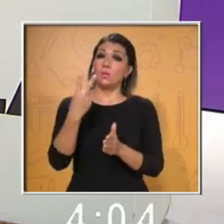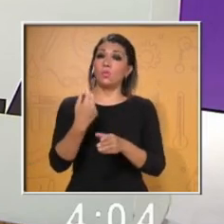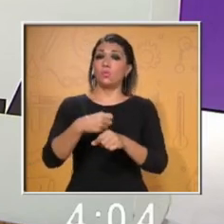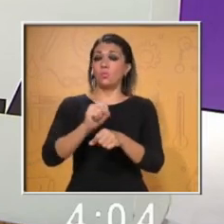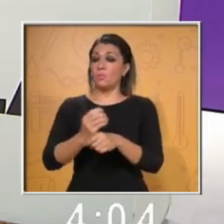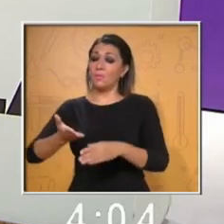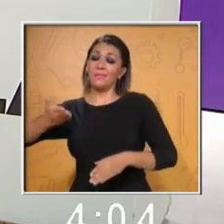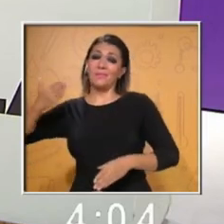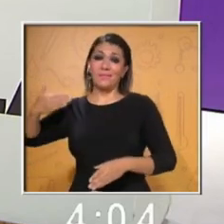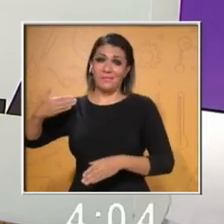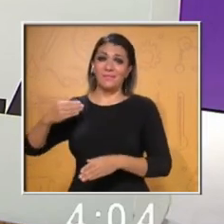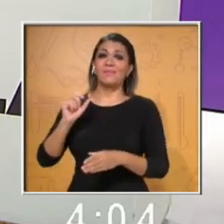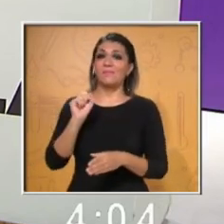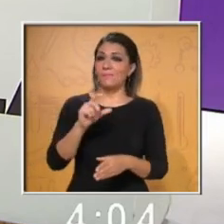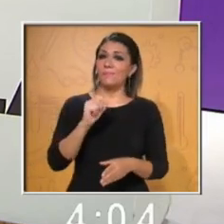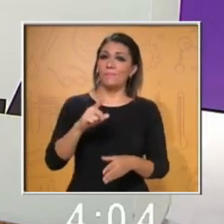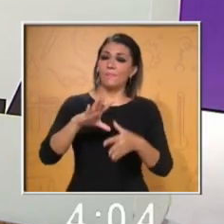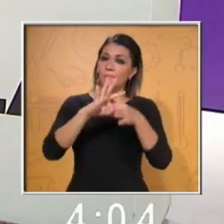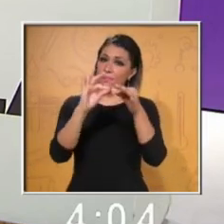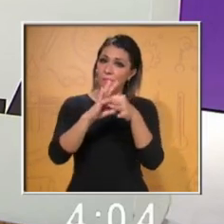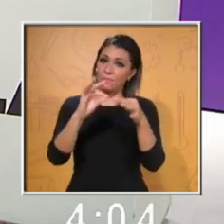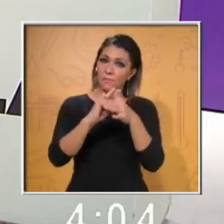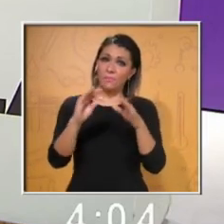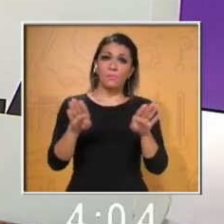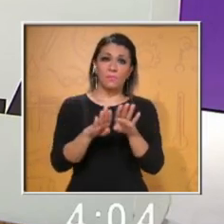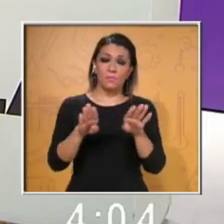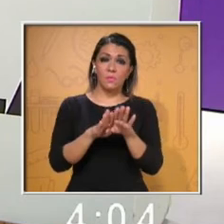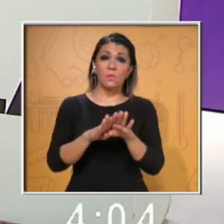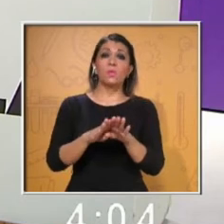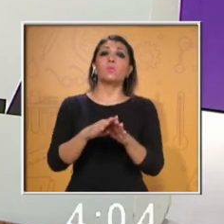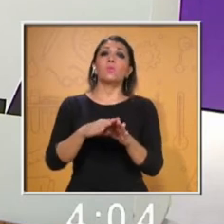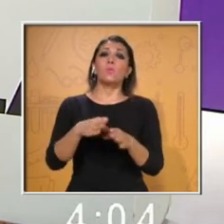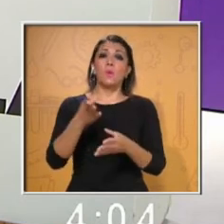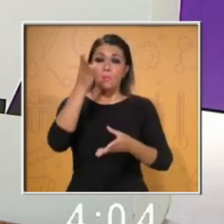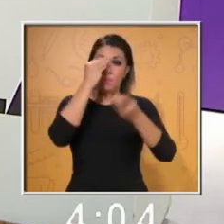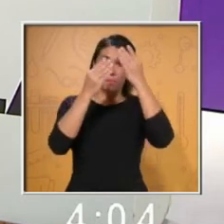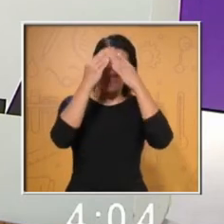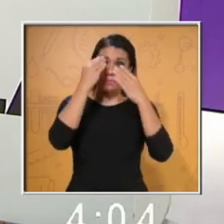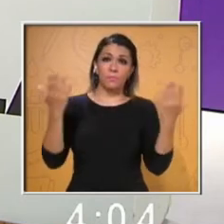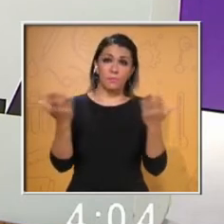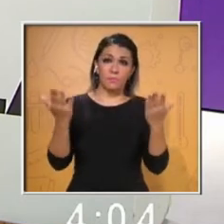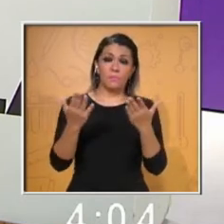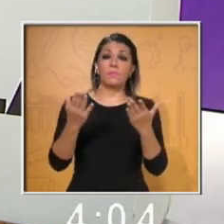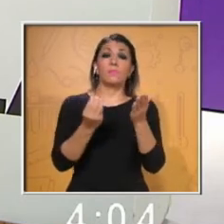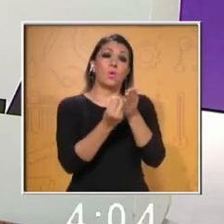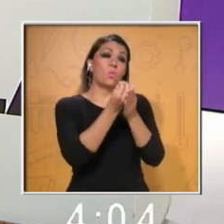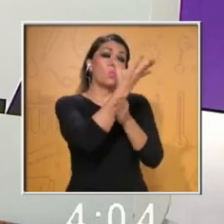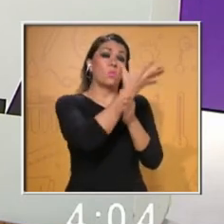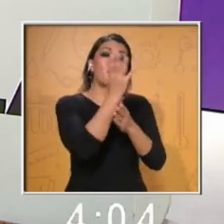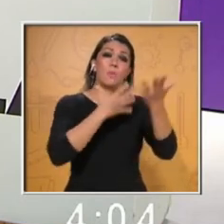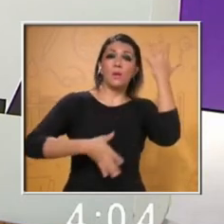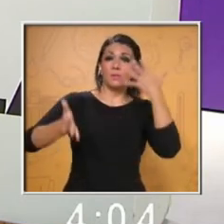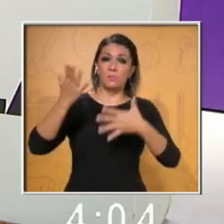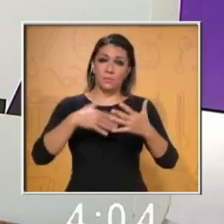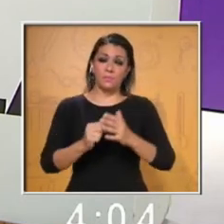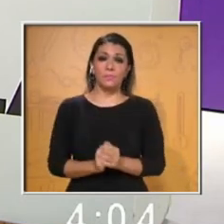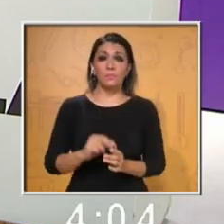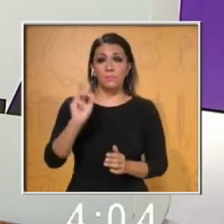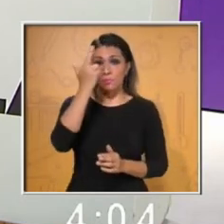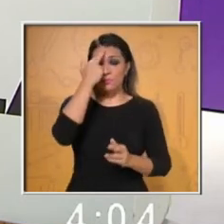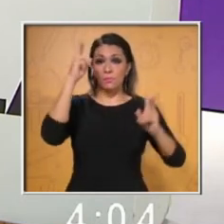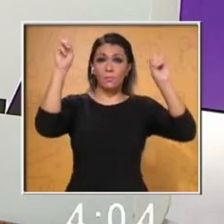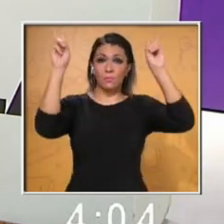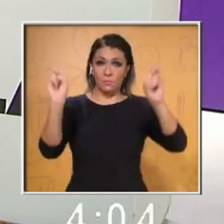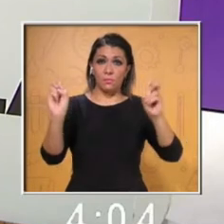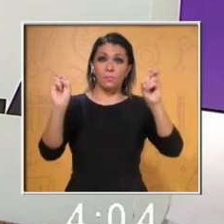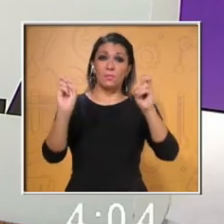hablábamos al respecto de cómo irnos preparando para una presentación oral. Y además recuerda que nuestro tema se basa en la